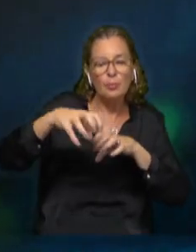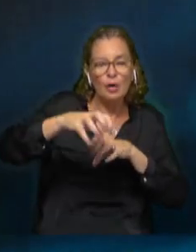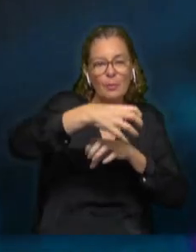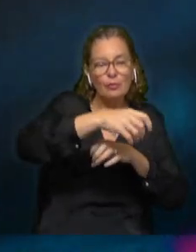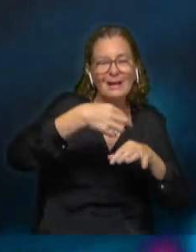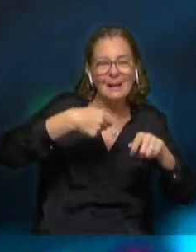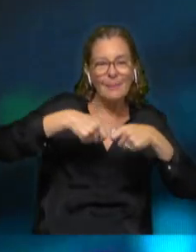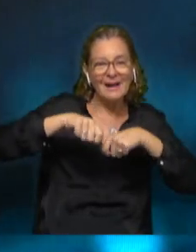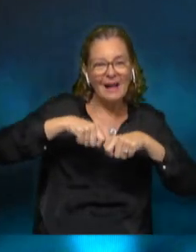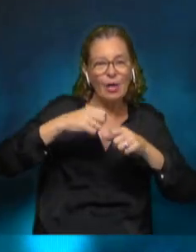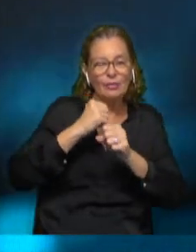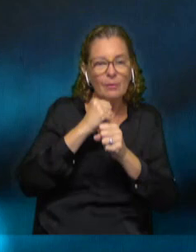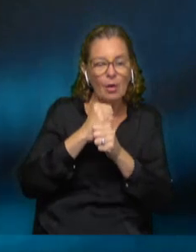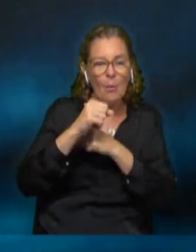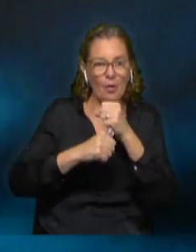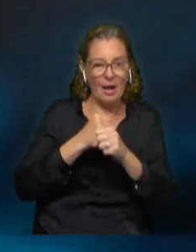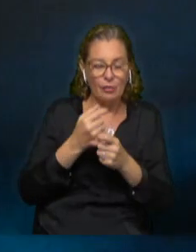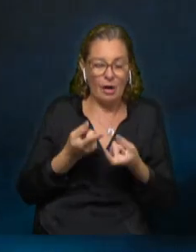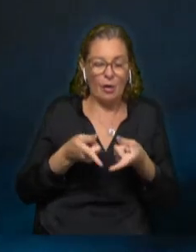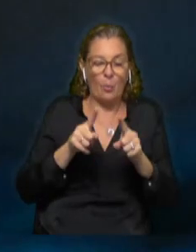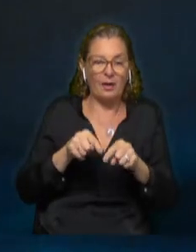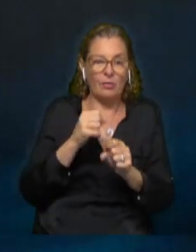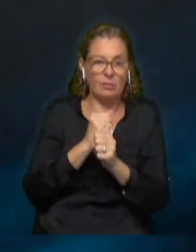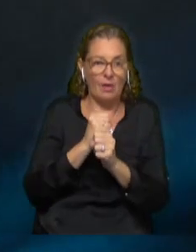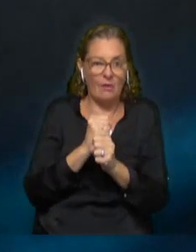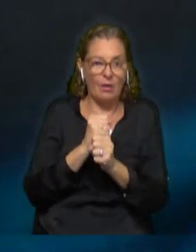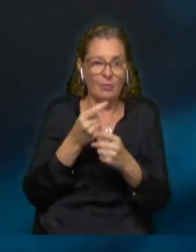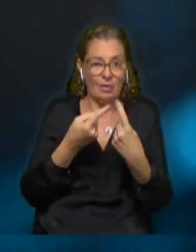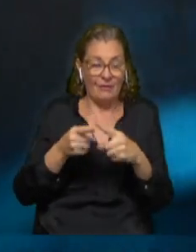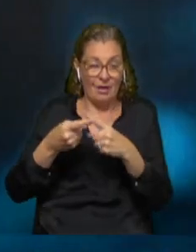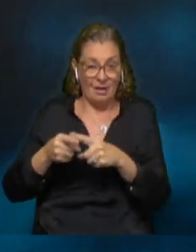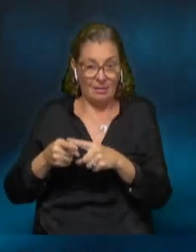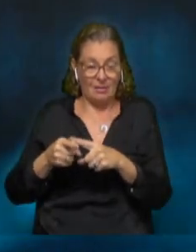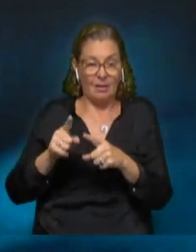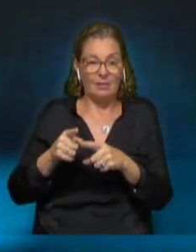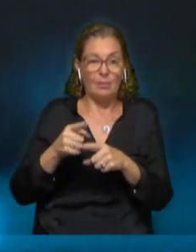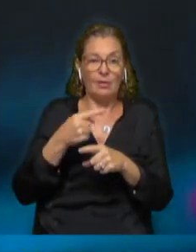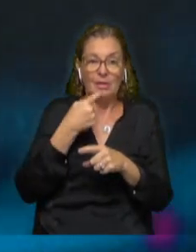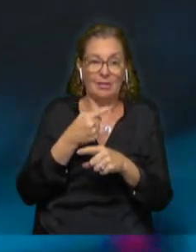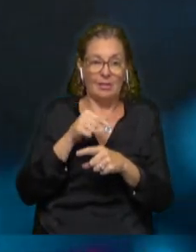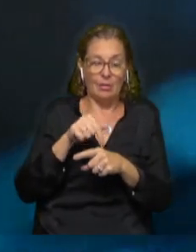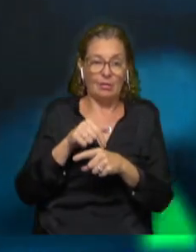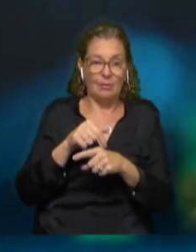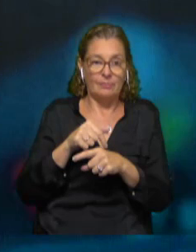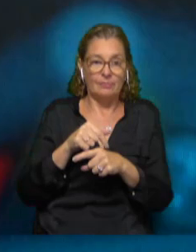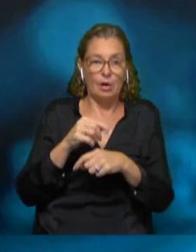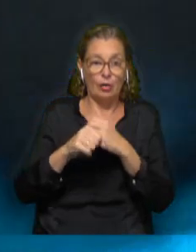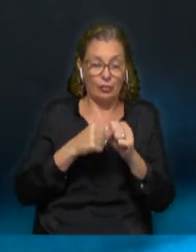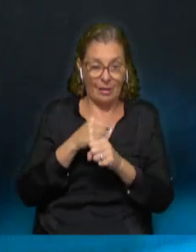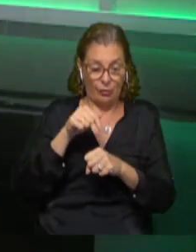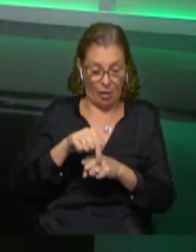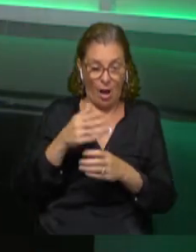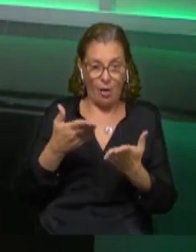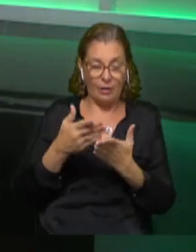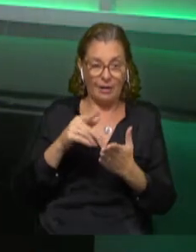mercado de trabajo, o en particular en este caso, la recuperación del empleo, por distintos criterios. En particular, el estamos tomando es el de las edades. Bien. Así que